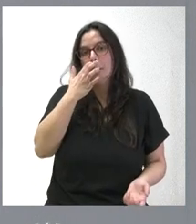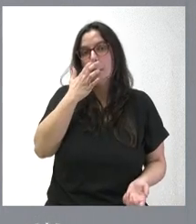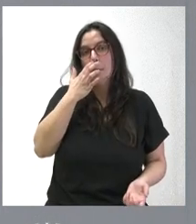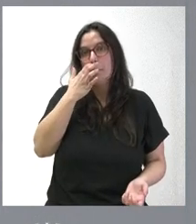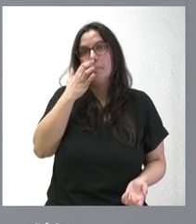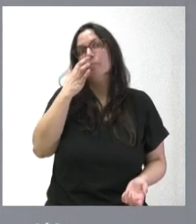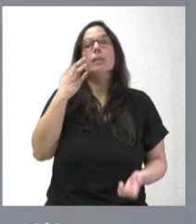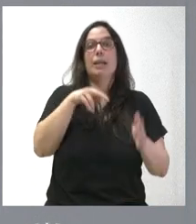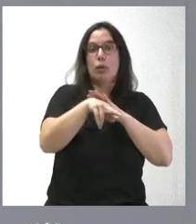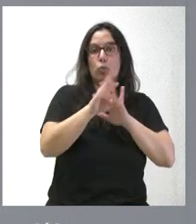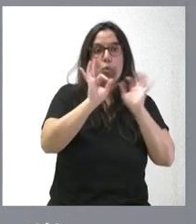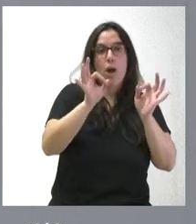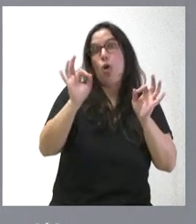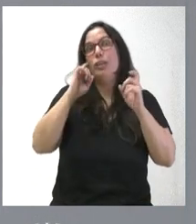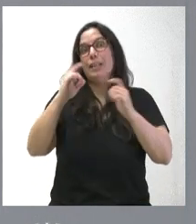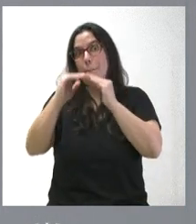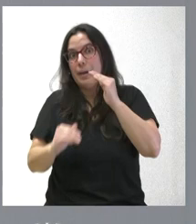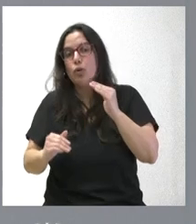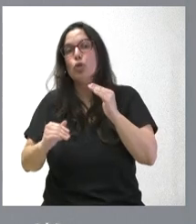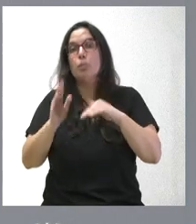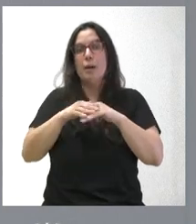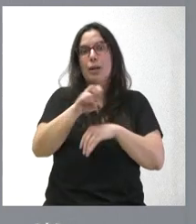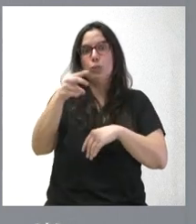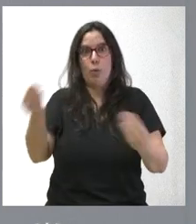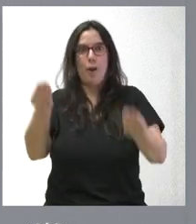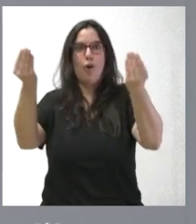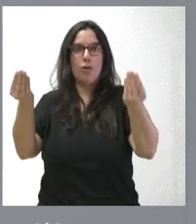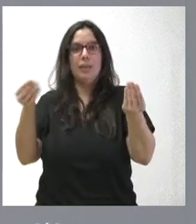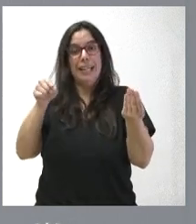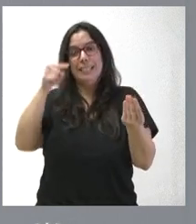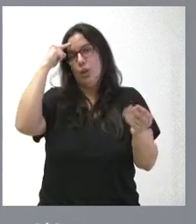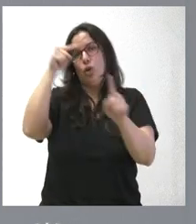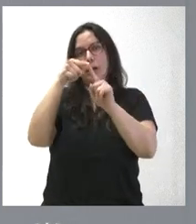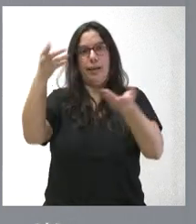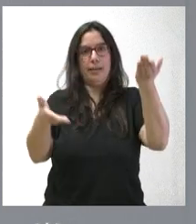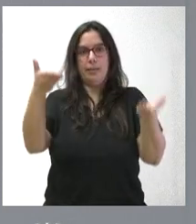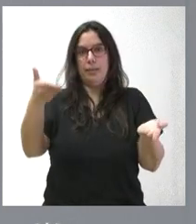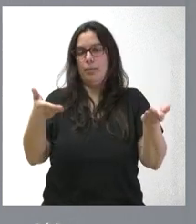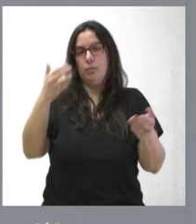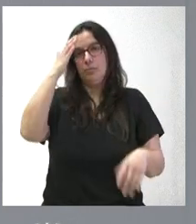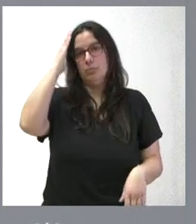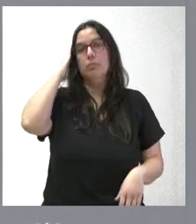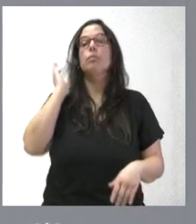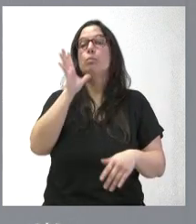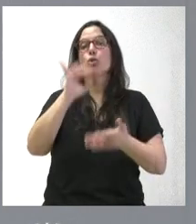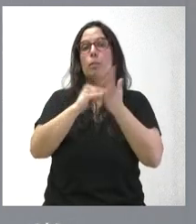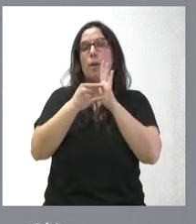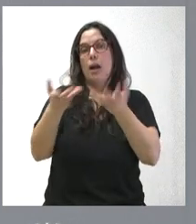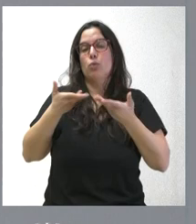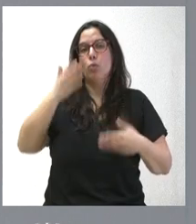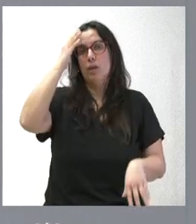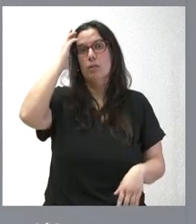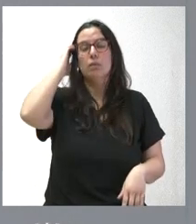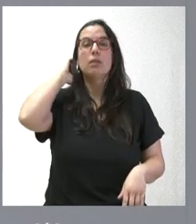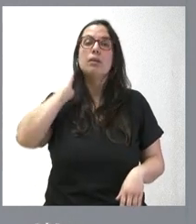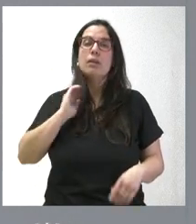recursos poder obtener mejores resultados y esto es lo que buscamos cada uno de los días. Ya esto nos ayuda en estos planes. No sé si tenemos el detalle